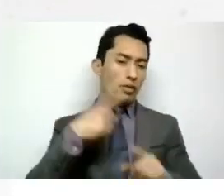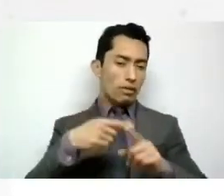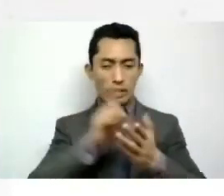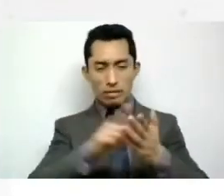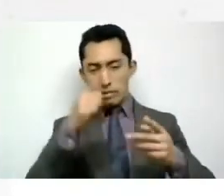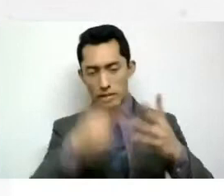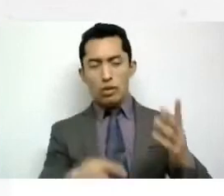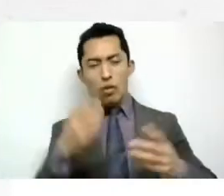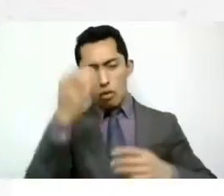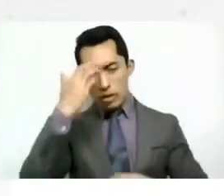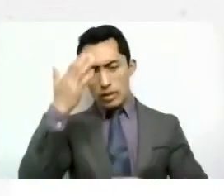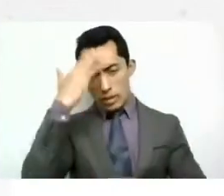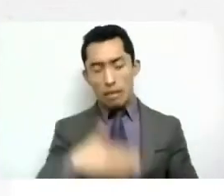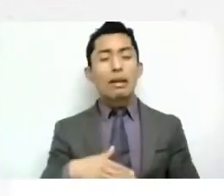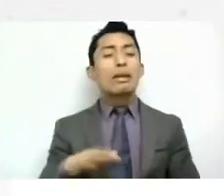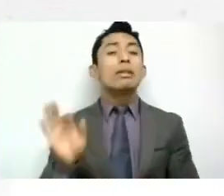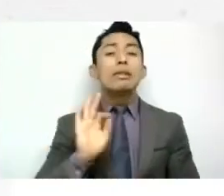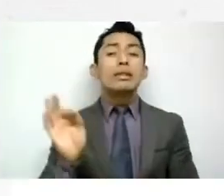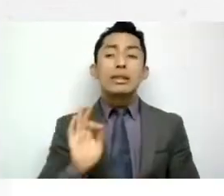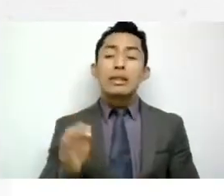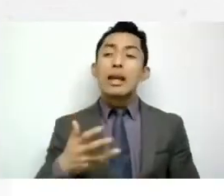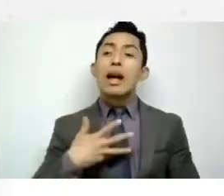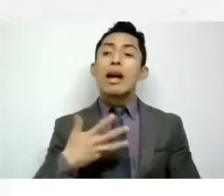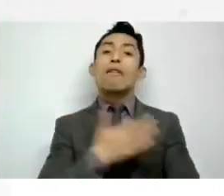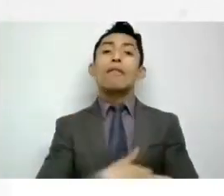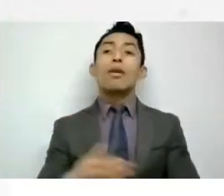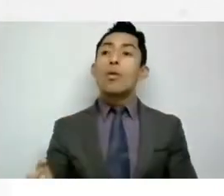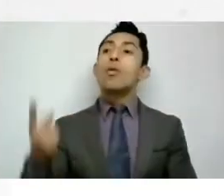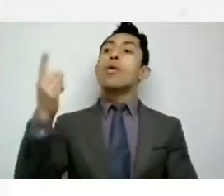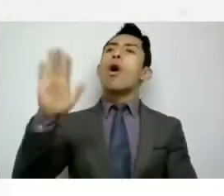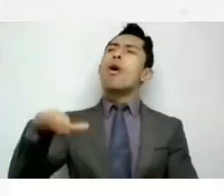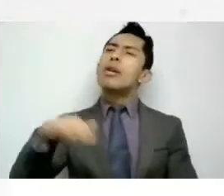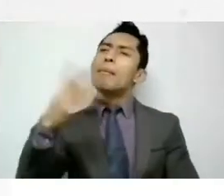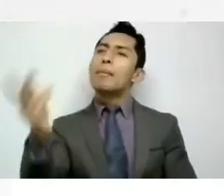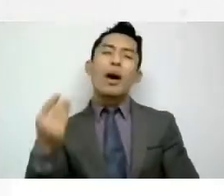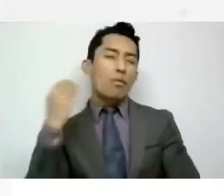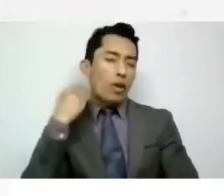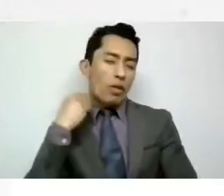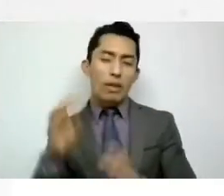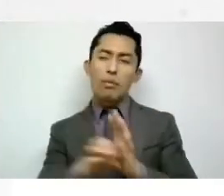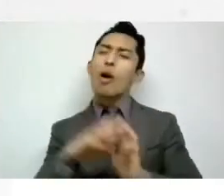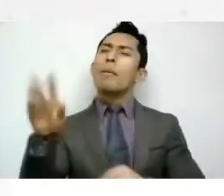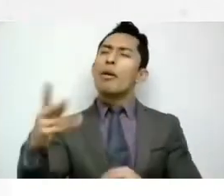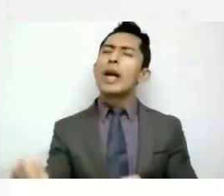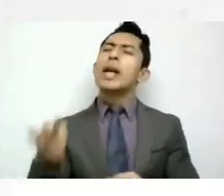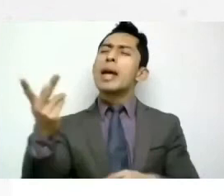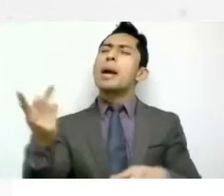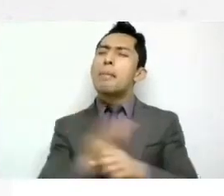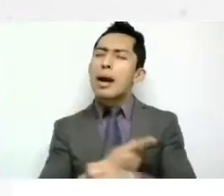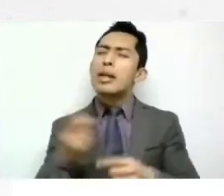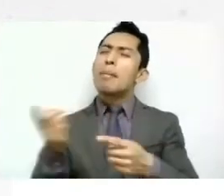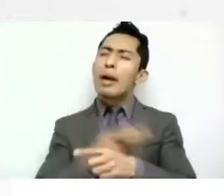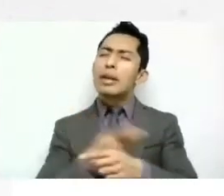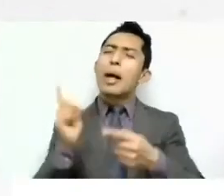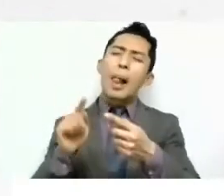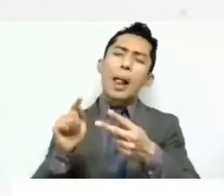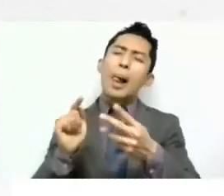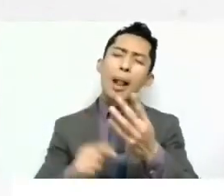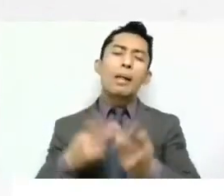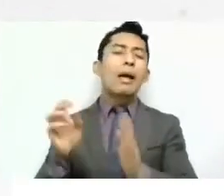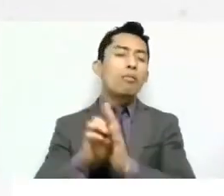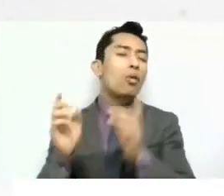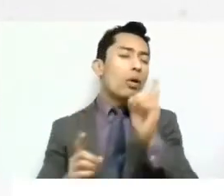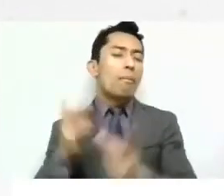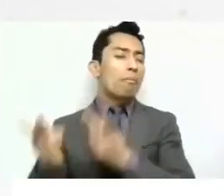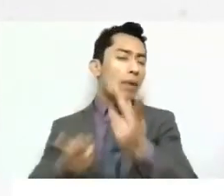pues tenemos un familiar que siempre al abogado van a preguntarle, oye, ¿y qué pasa si esto? Entonces, bueno, mira, ven, y